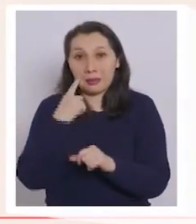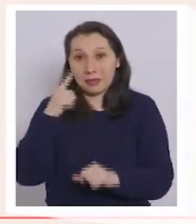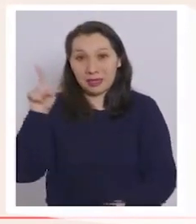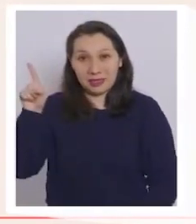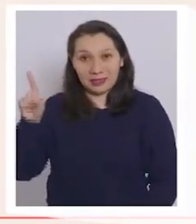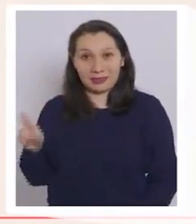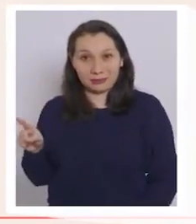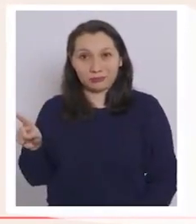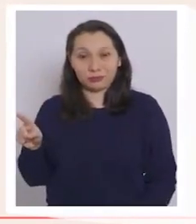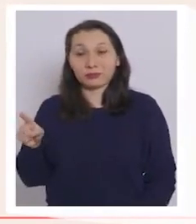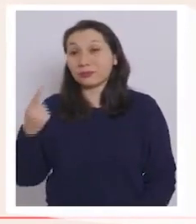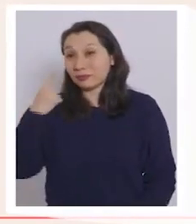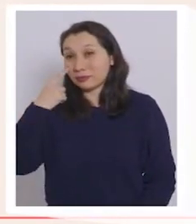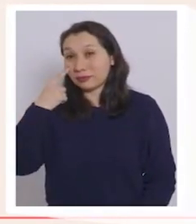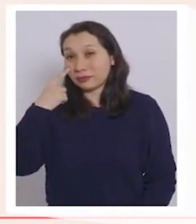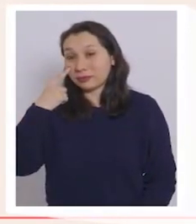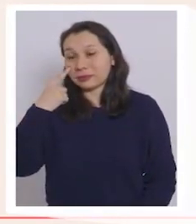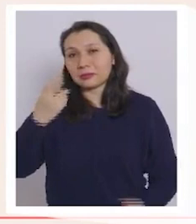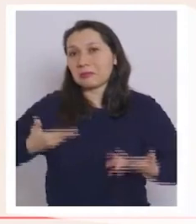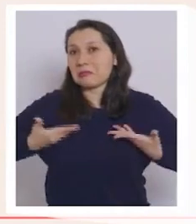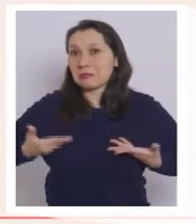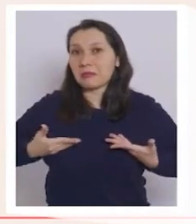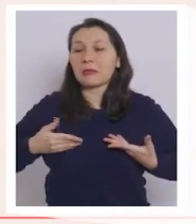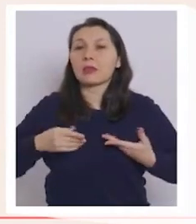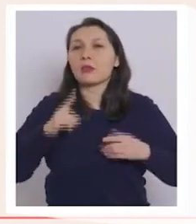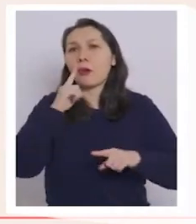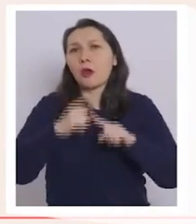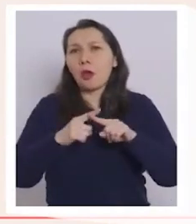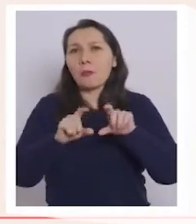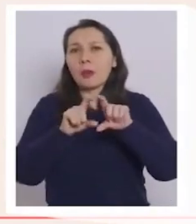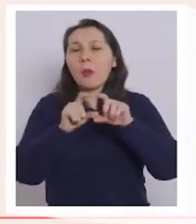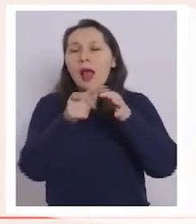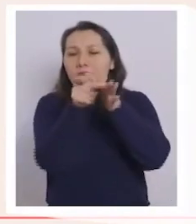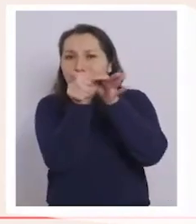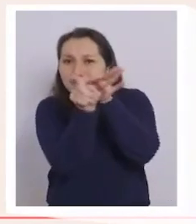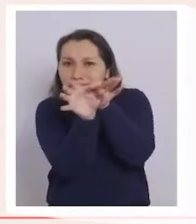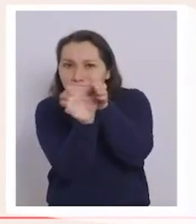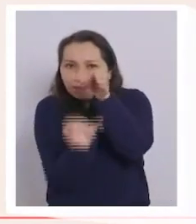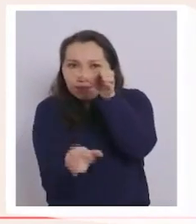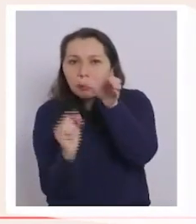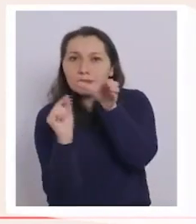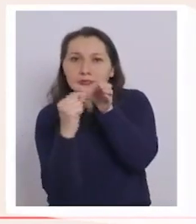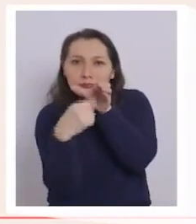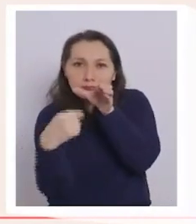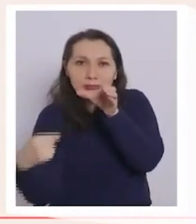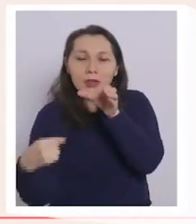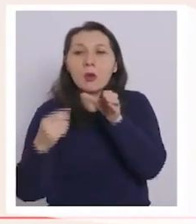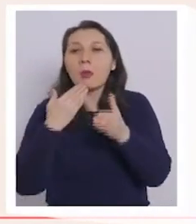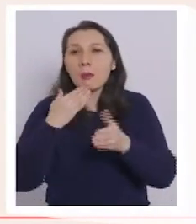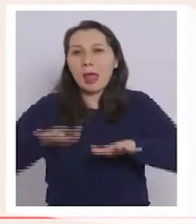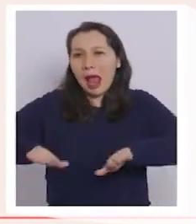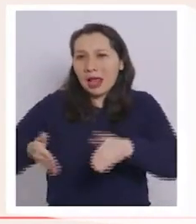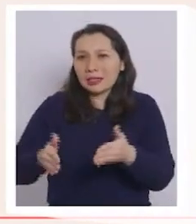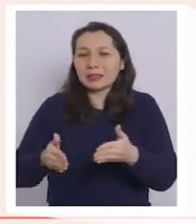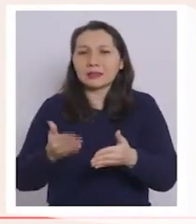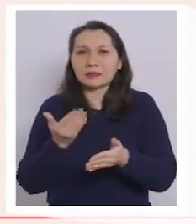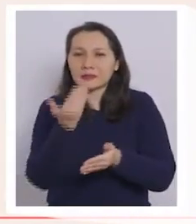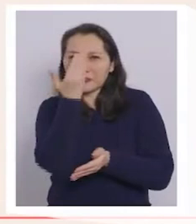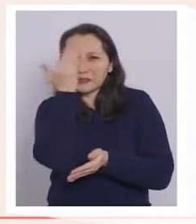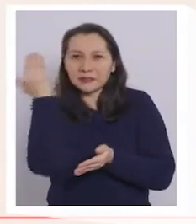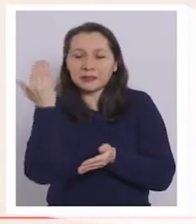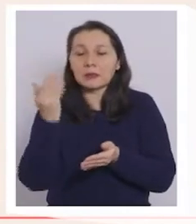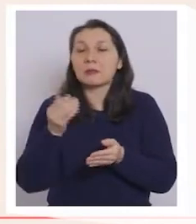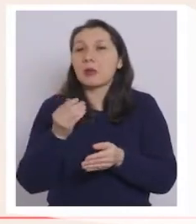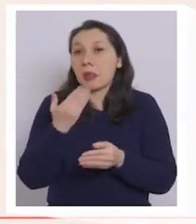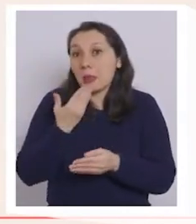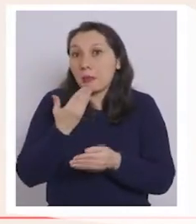vemos la motivación, digamos, para marcar el vaso, dar el espacio a la maestra parrillera o el maestro